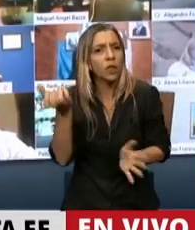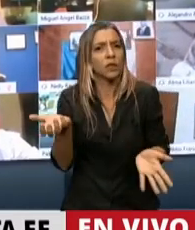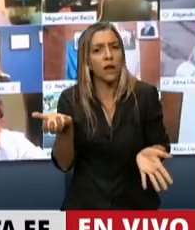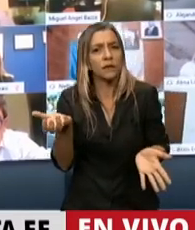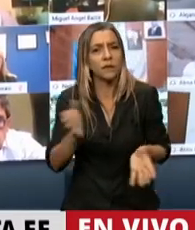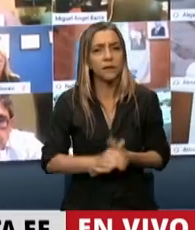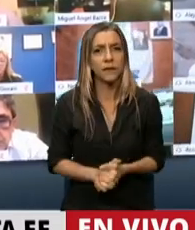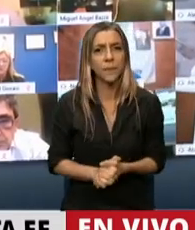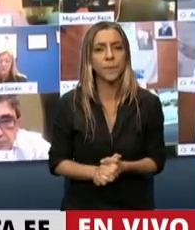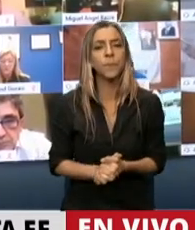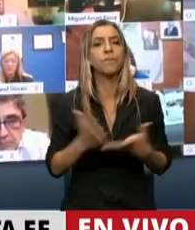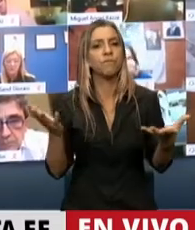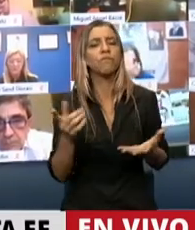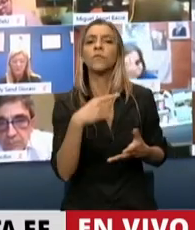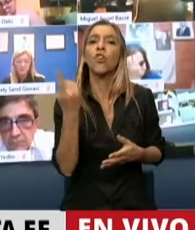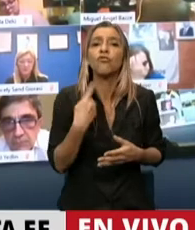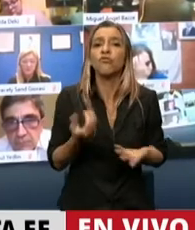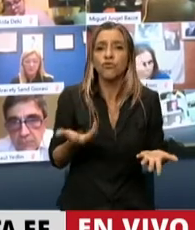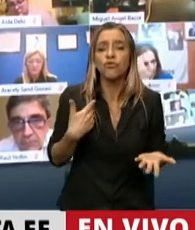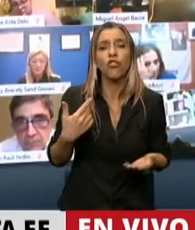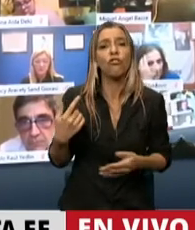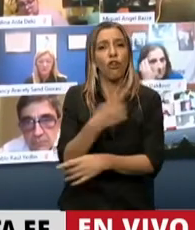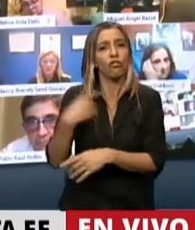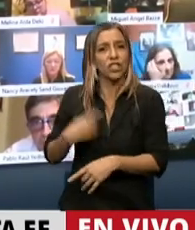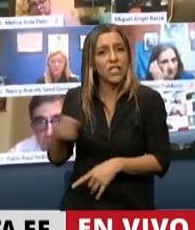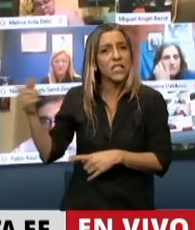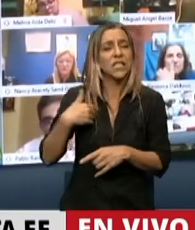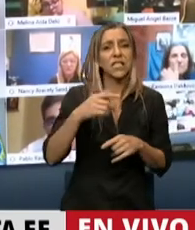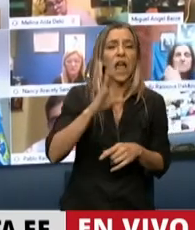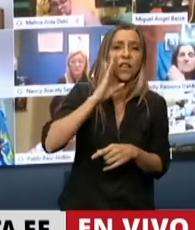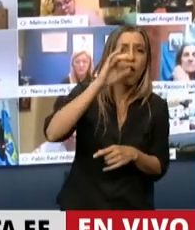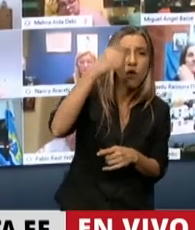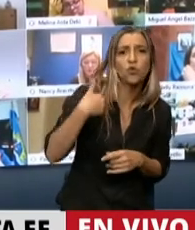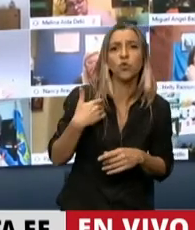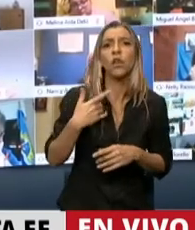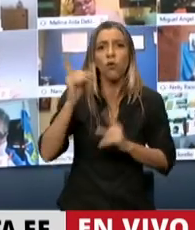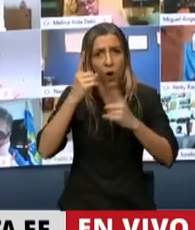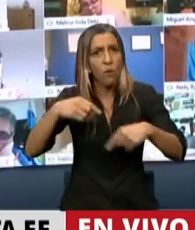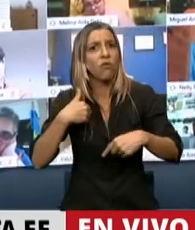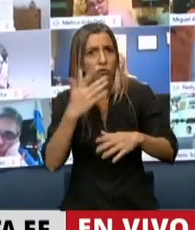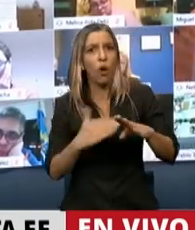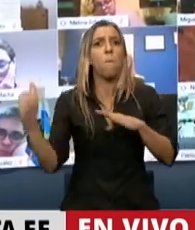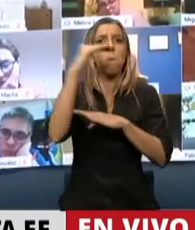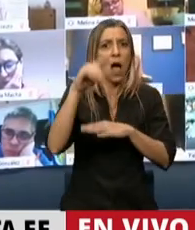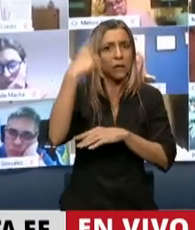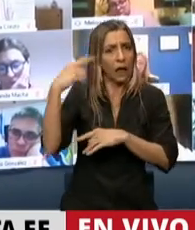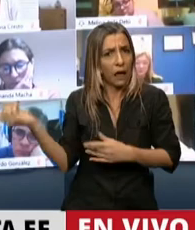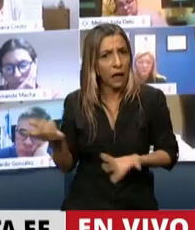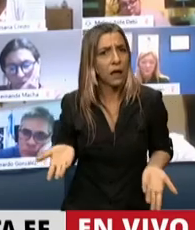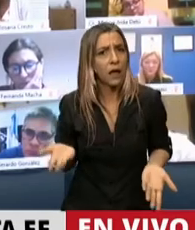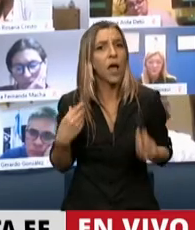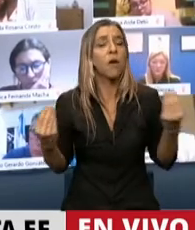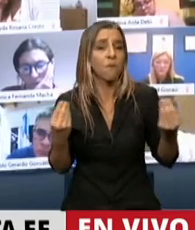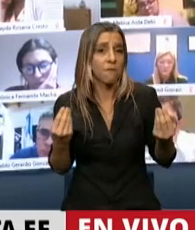estrés hídrico, estamos arriba de China y de Estados Unidos, y lo hizo la Argentina, aislando la